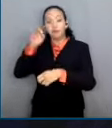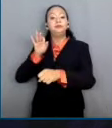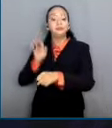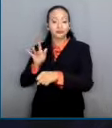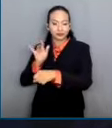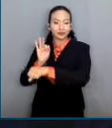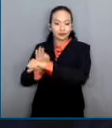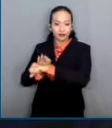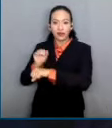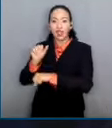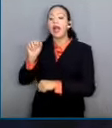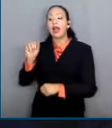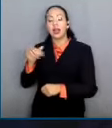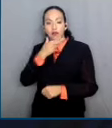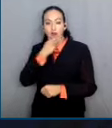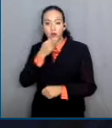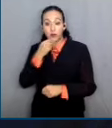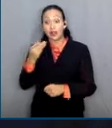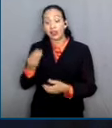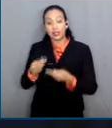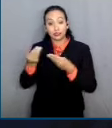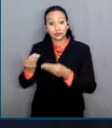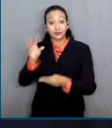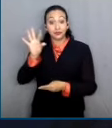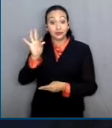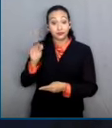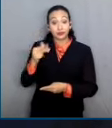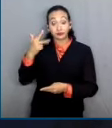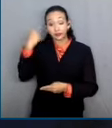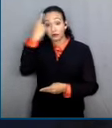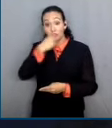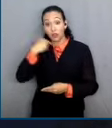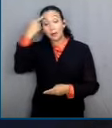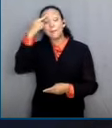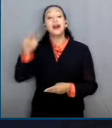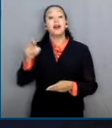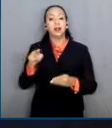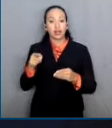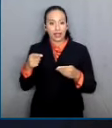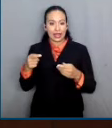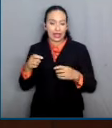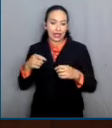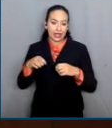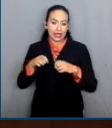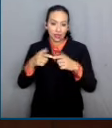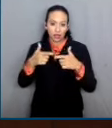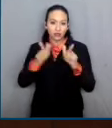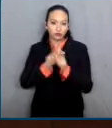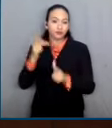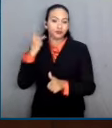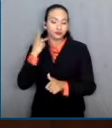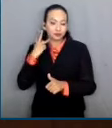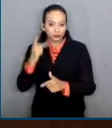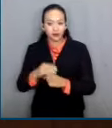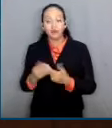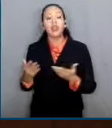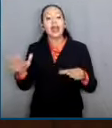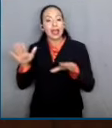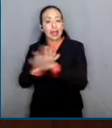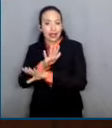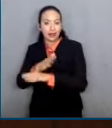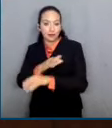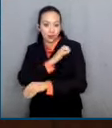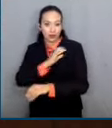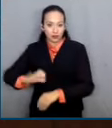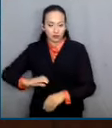plazo de 48 horas para que el Partido Acción Nacional realice la sustitución. En otro asunto similar, la